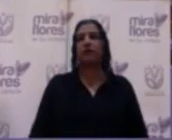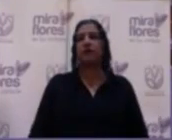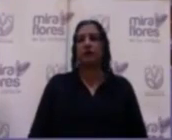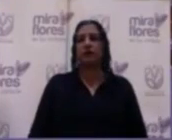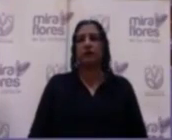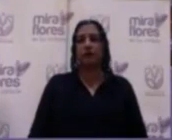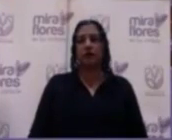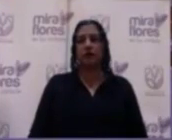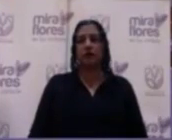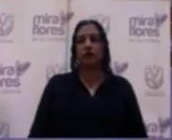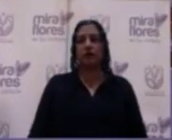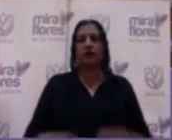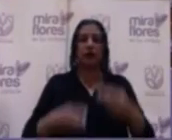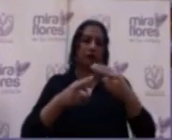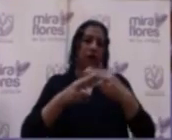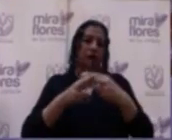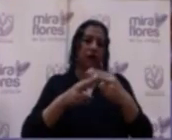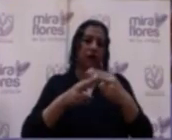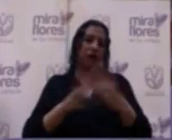una muy breve observación.